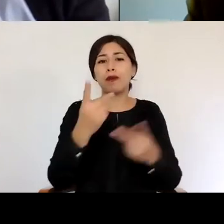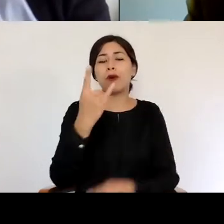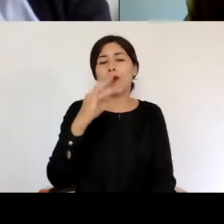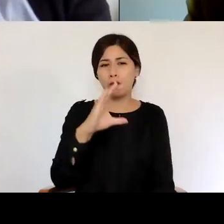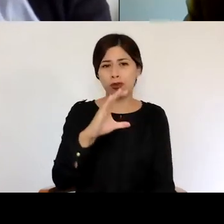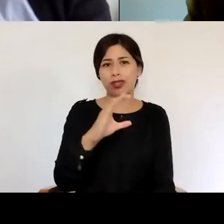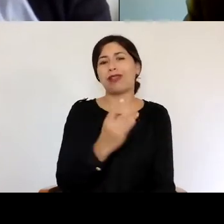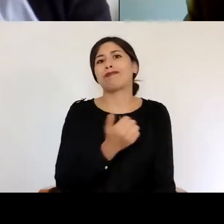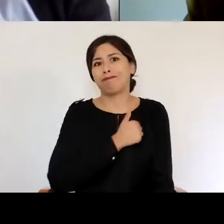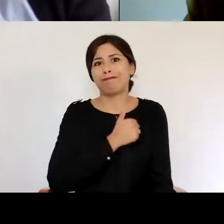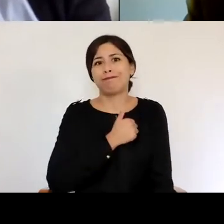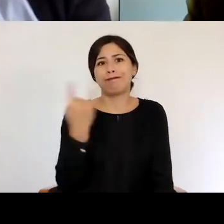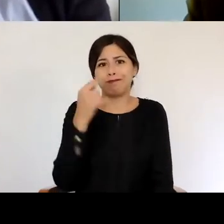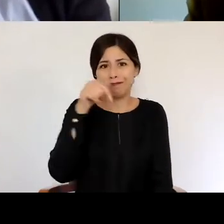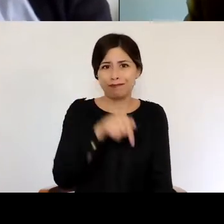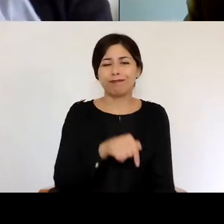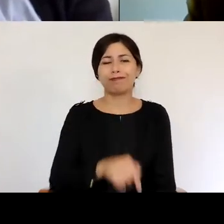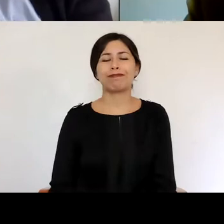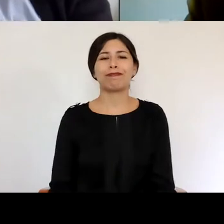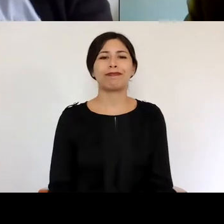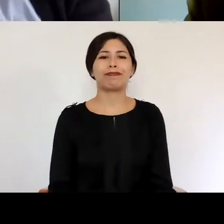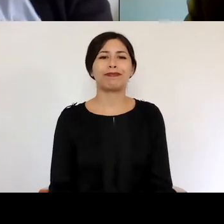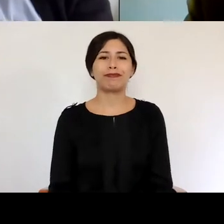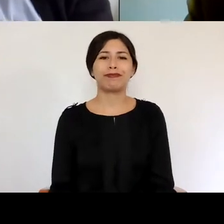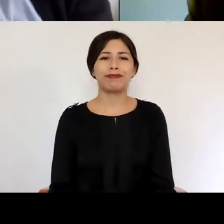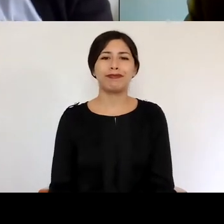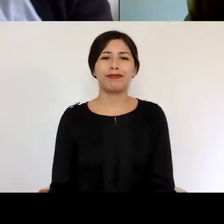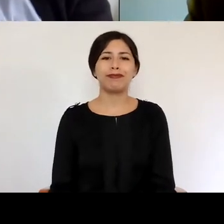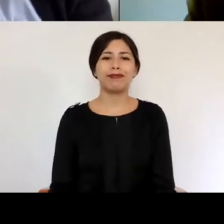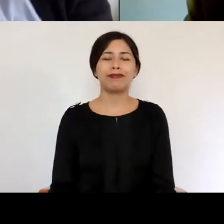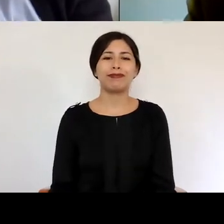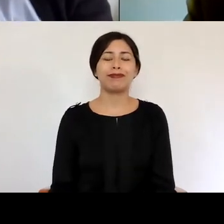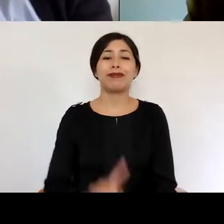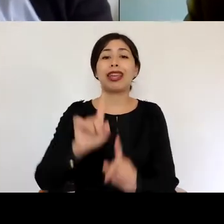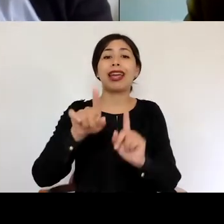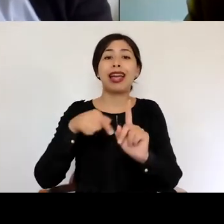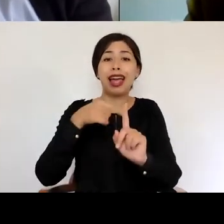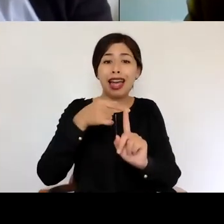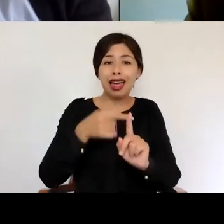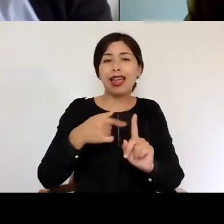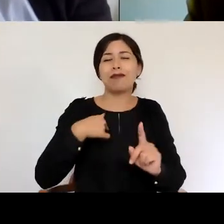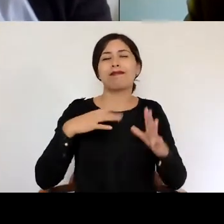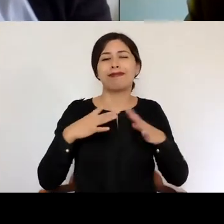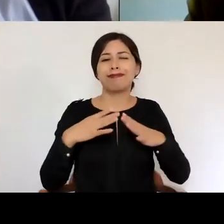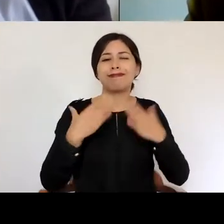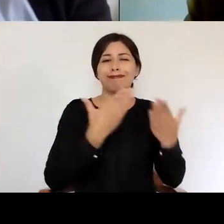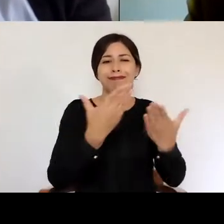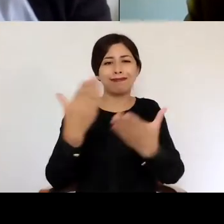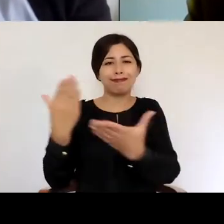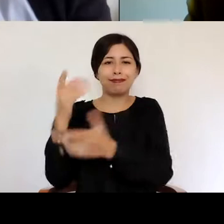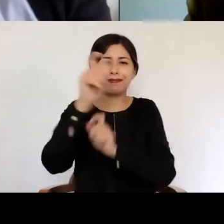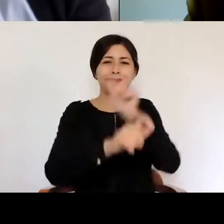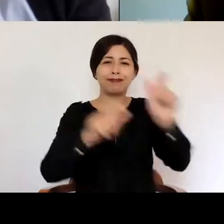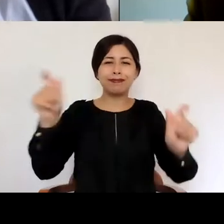Públicas de la Universidad Católica. Además de felicitar a los académicos e